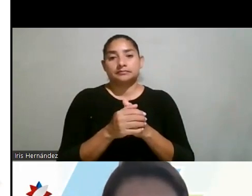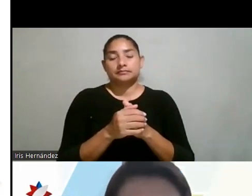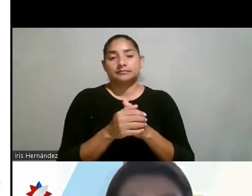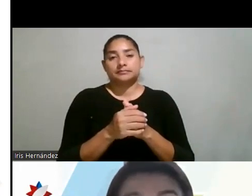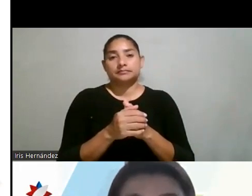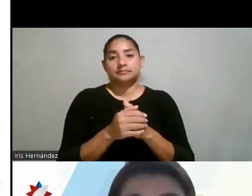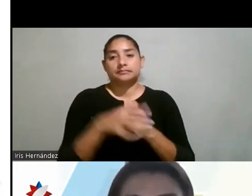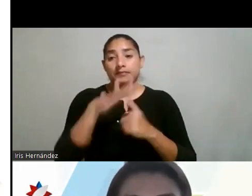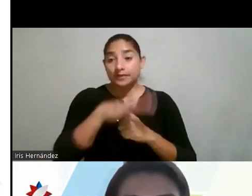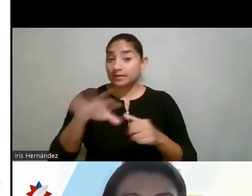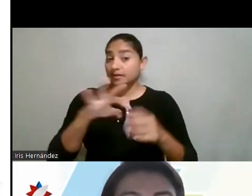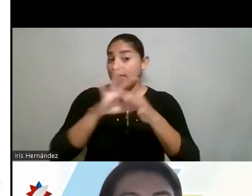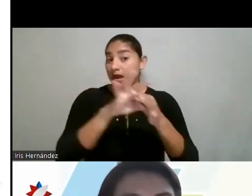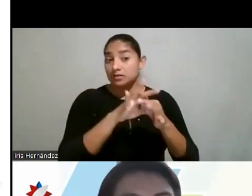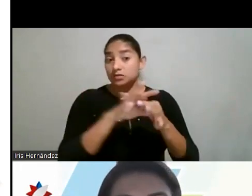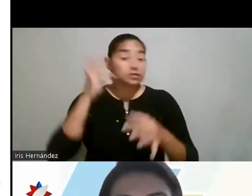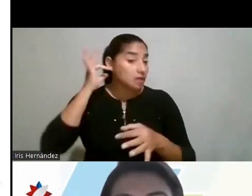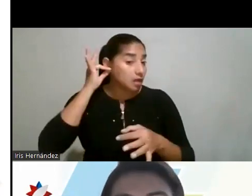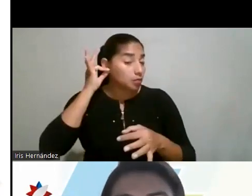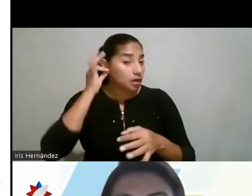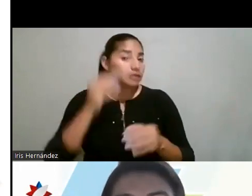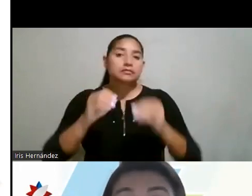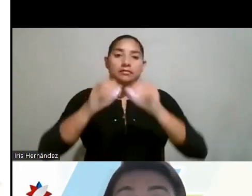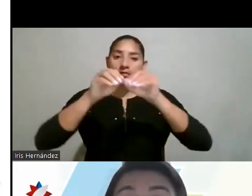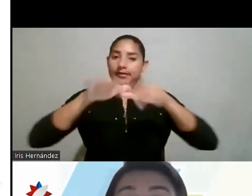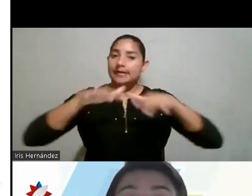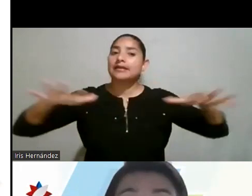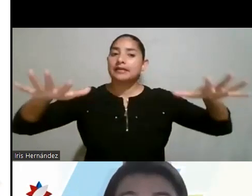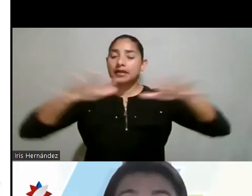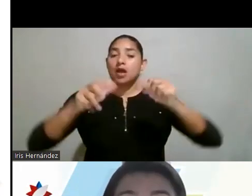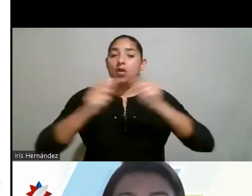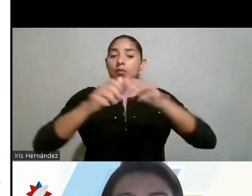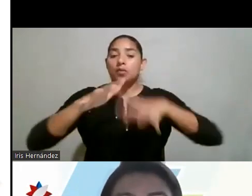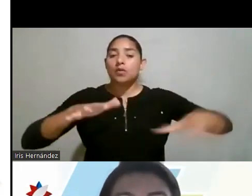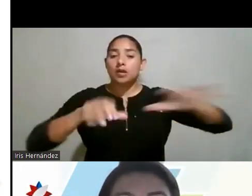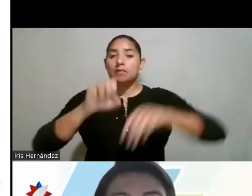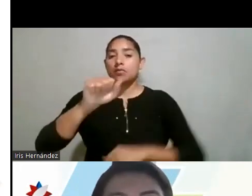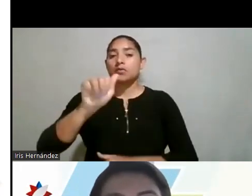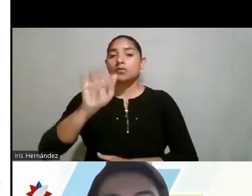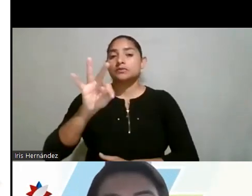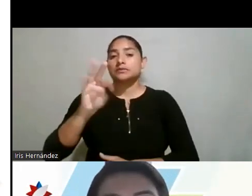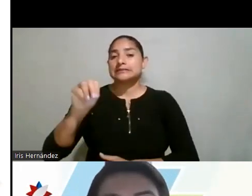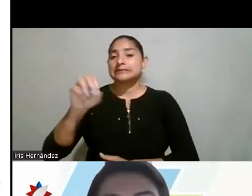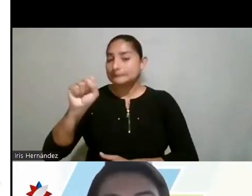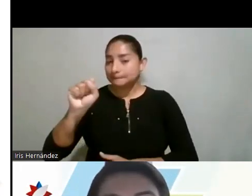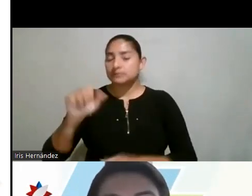esta relación de las mujeres, hablemos en general con los campos STEM, se están